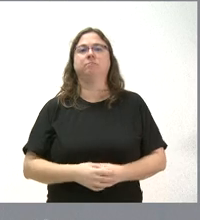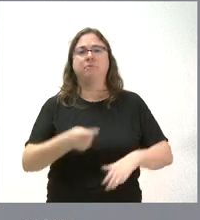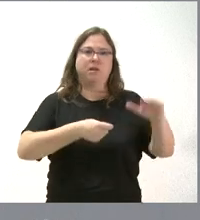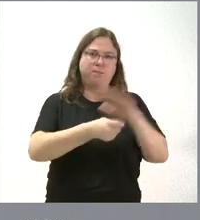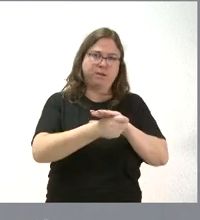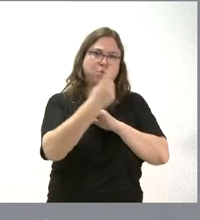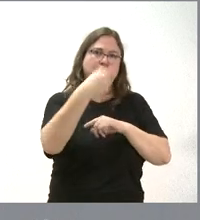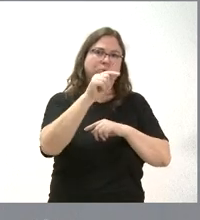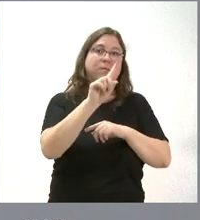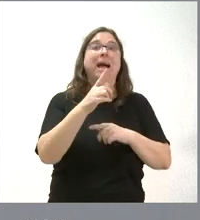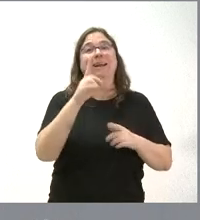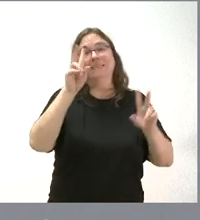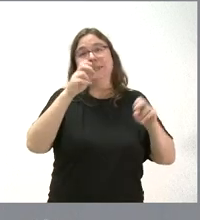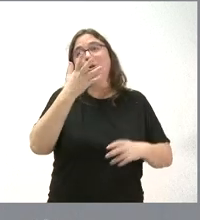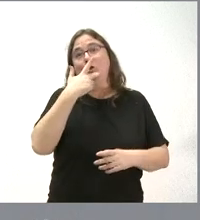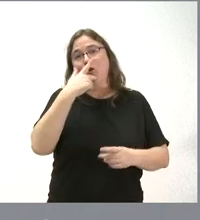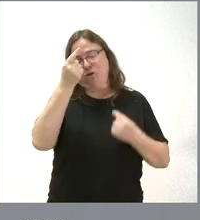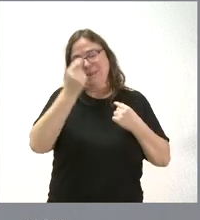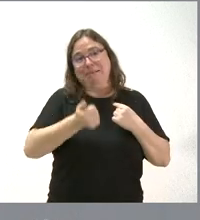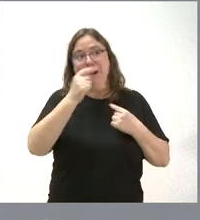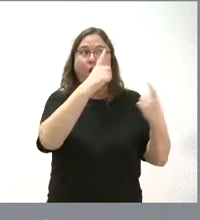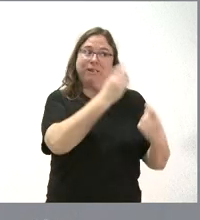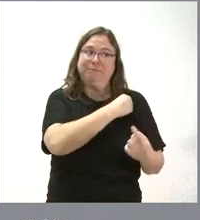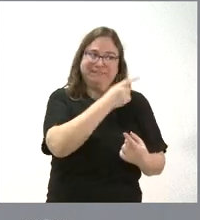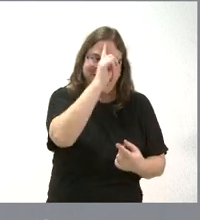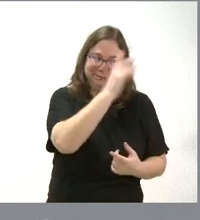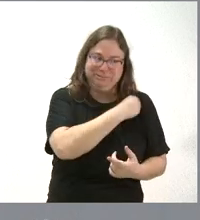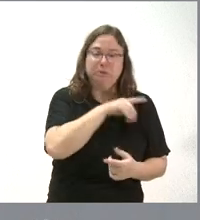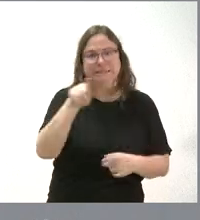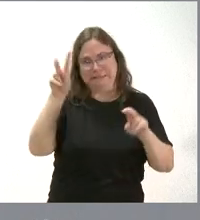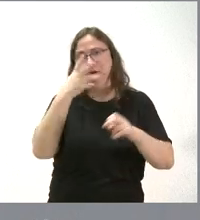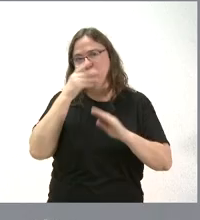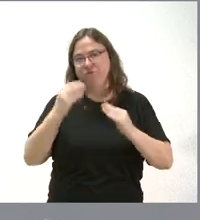que llevarlo, me lo conozco un poco con más detalle que algunas cuestiones de otras consejerías que me han planteado.